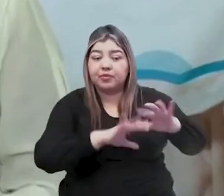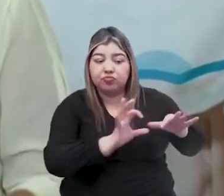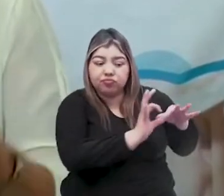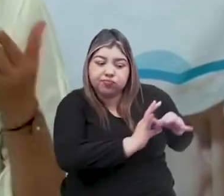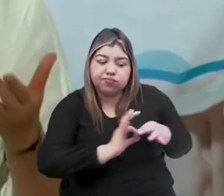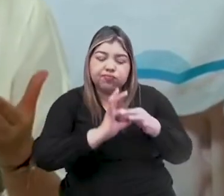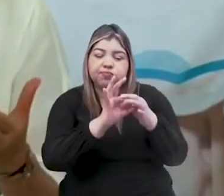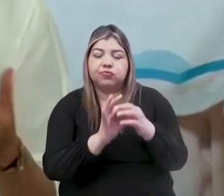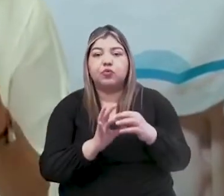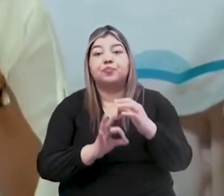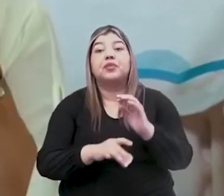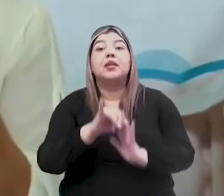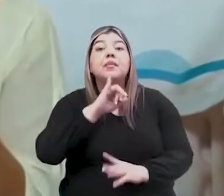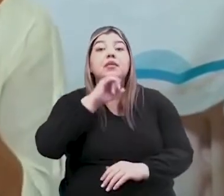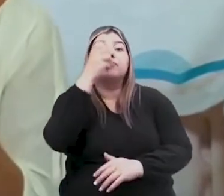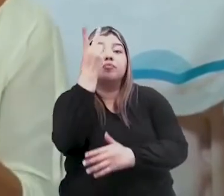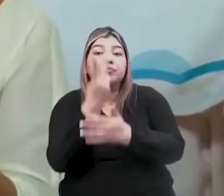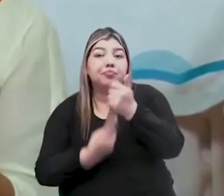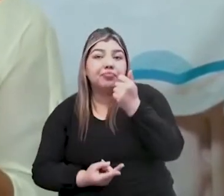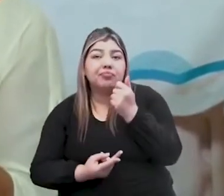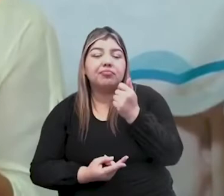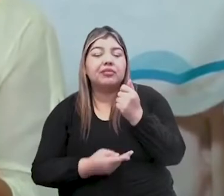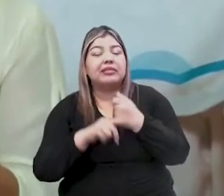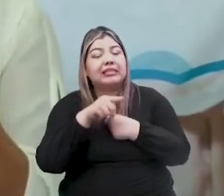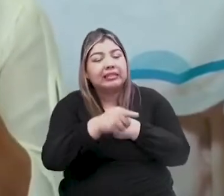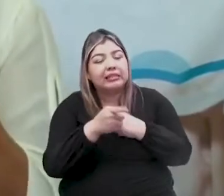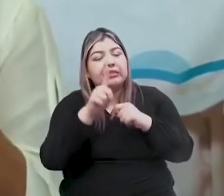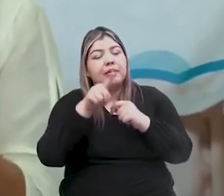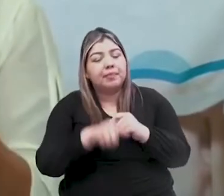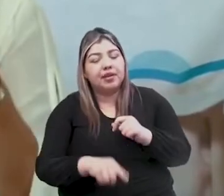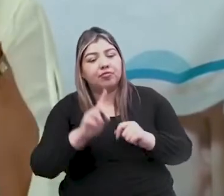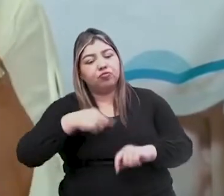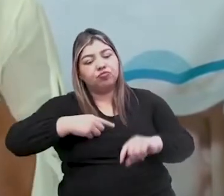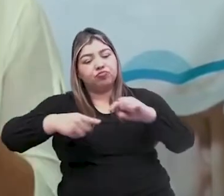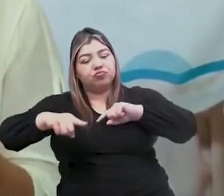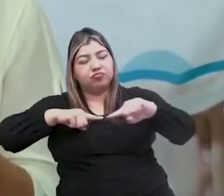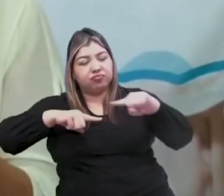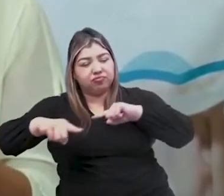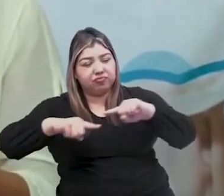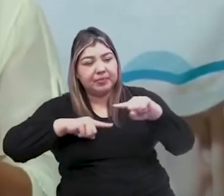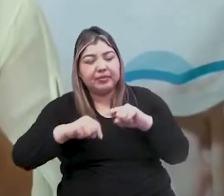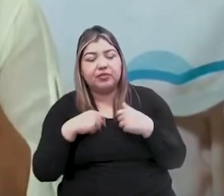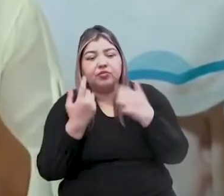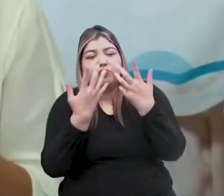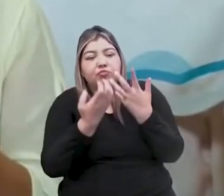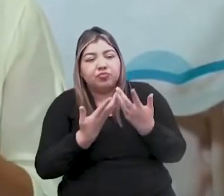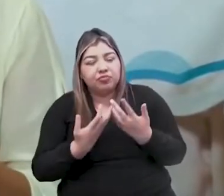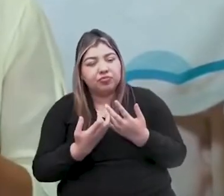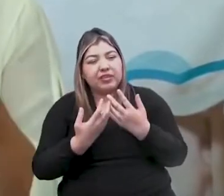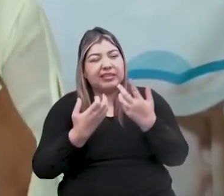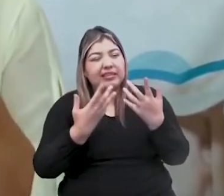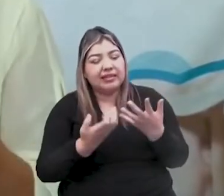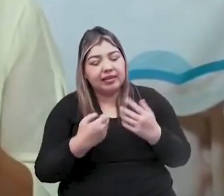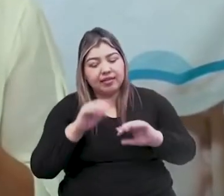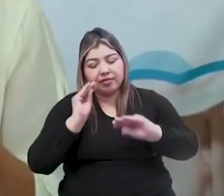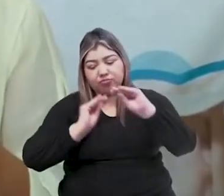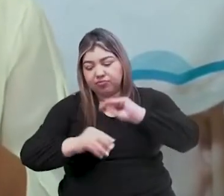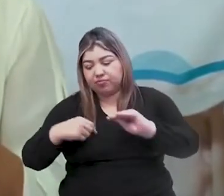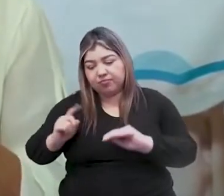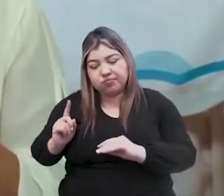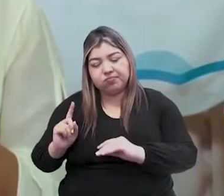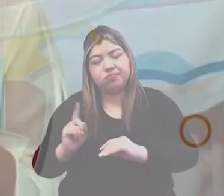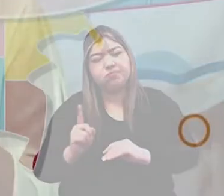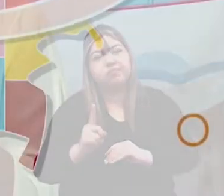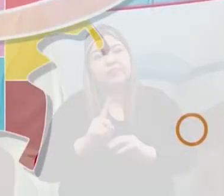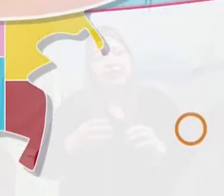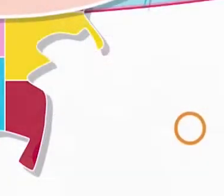Bilingüismo ha sido una apuesta de esta administración y de los últimos años en el sector educativo de nuestra